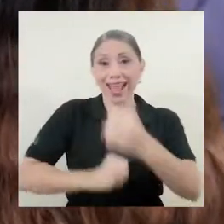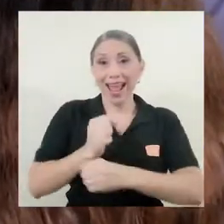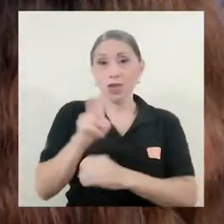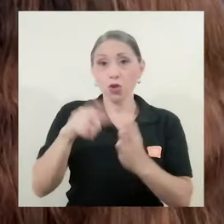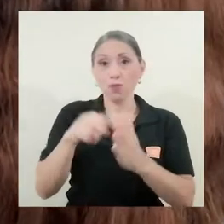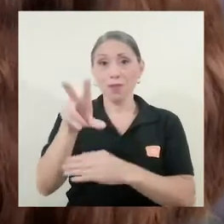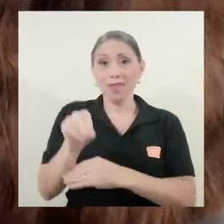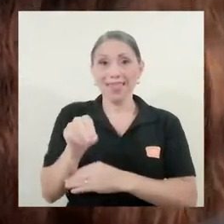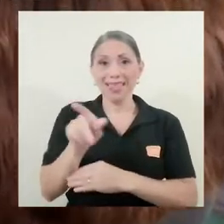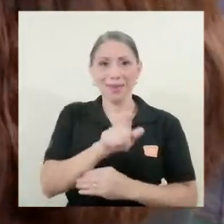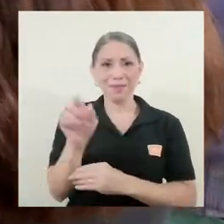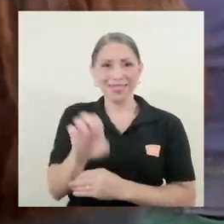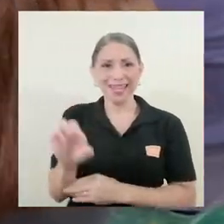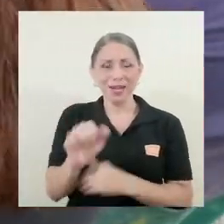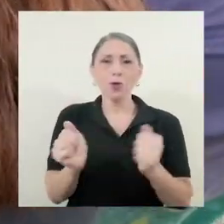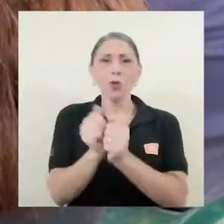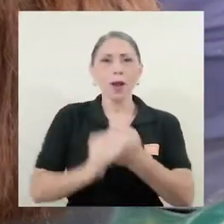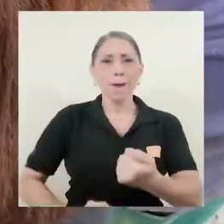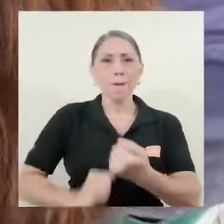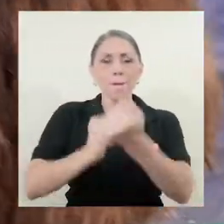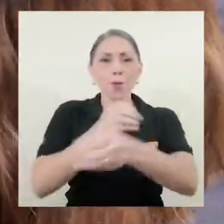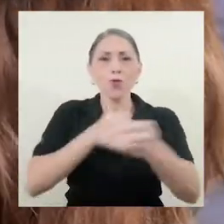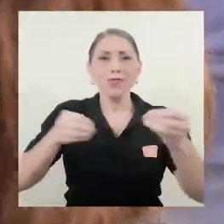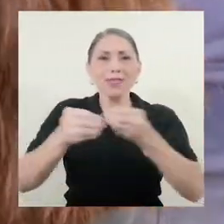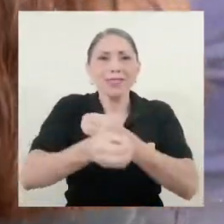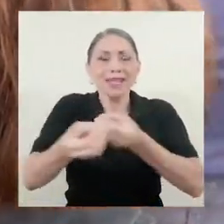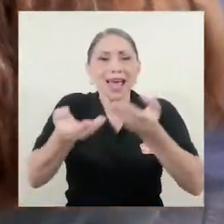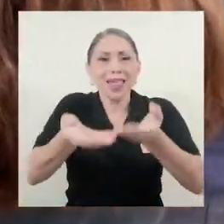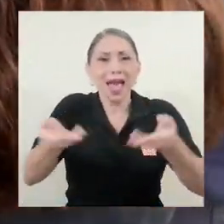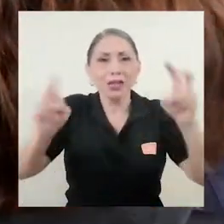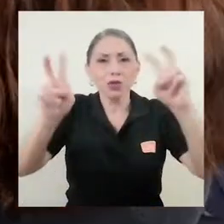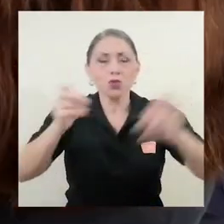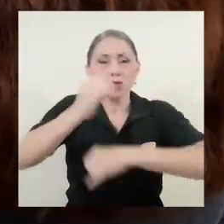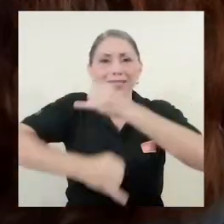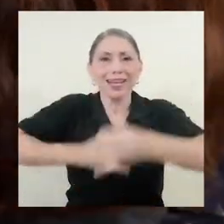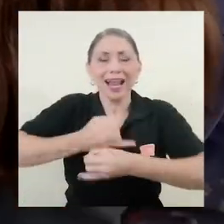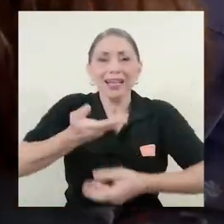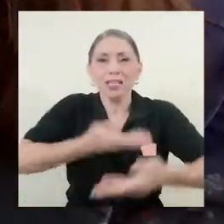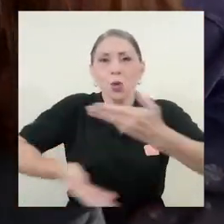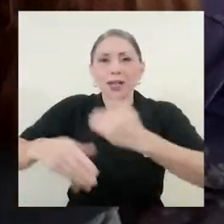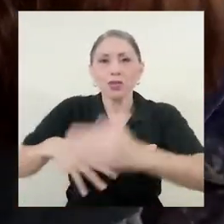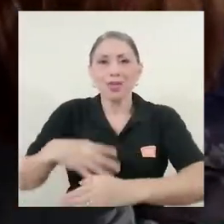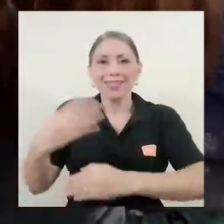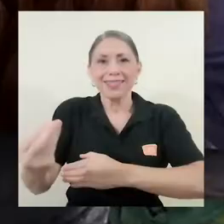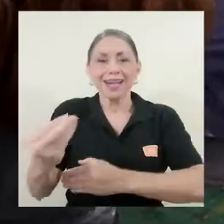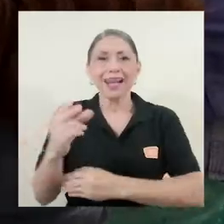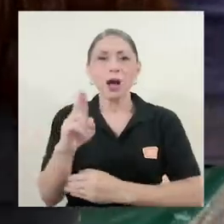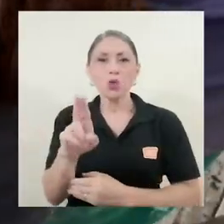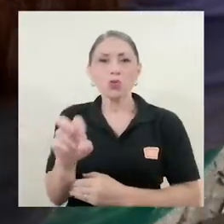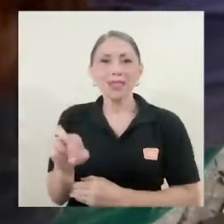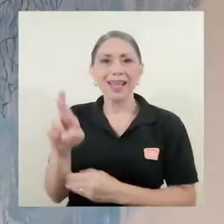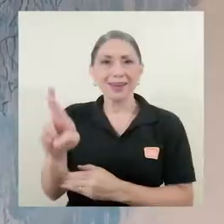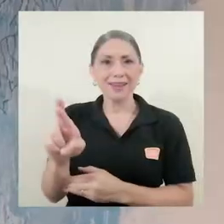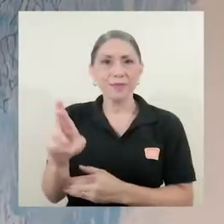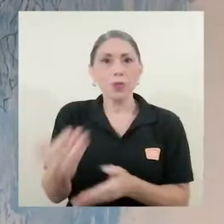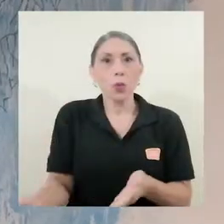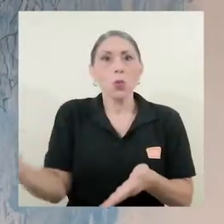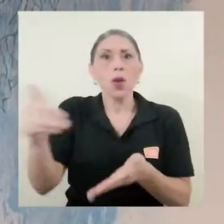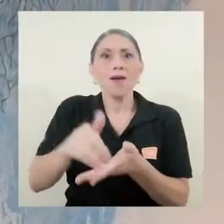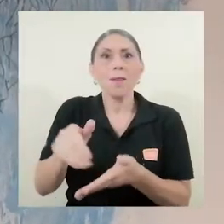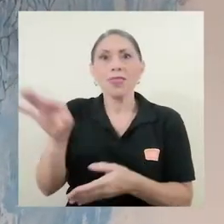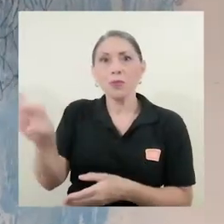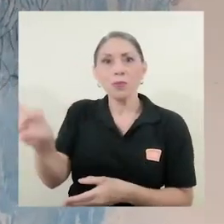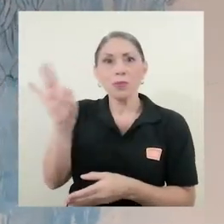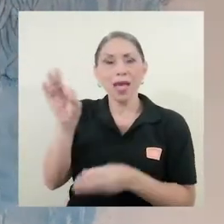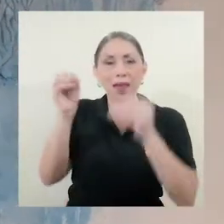enero del 2020 y con el apoyo de la Oficina de Asuntos Internacionales y Cooperación Externa de la UCR, se trajo